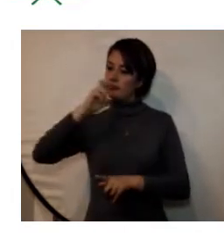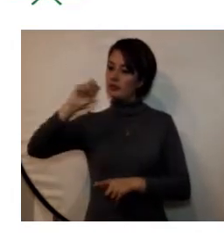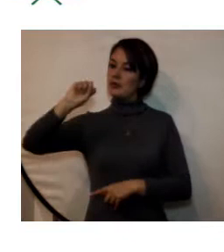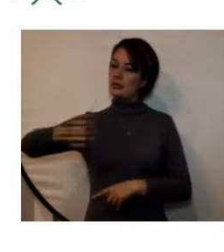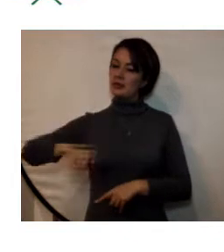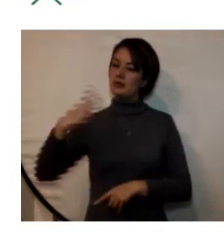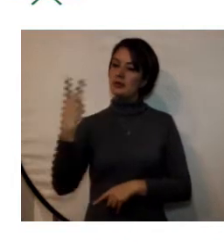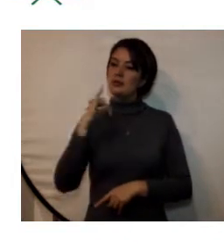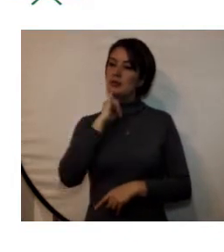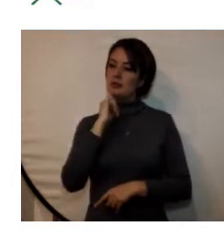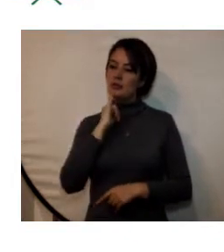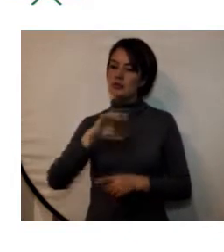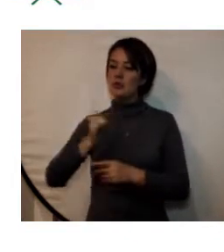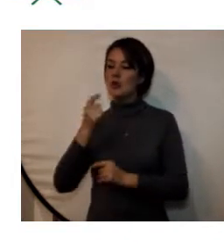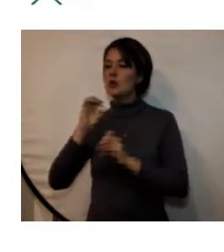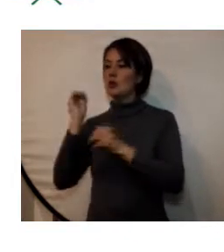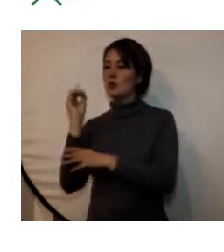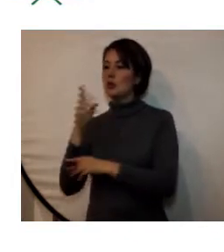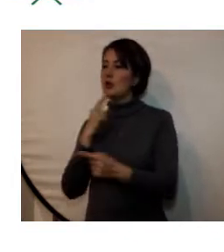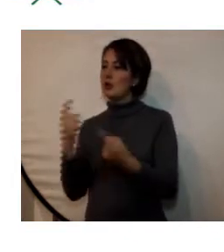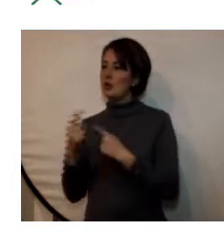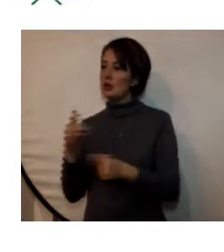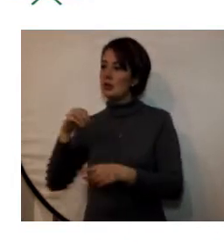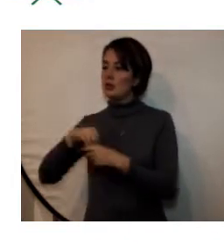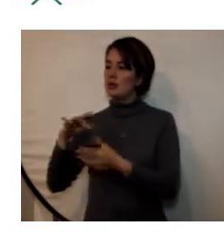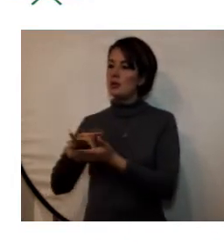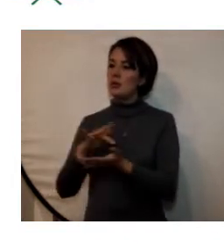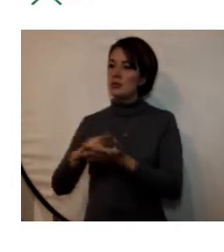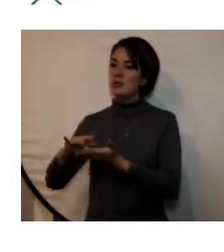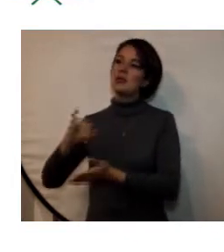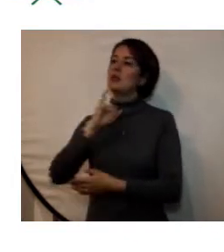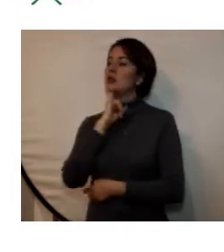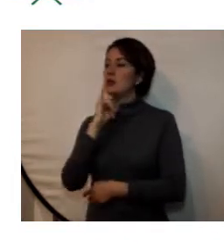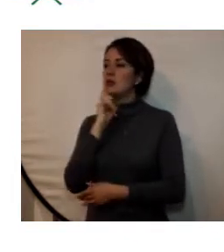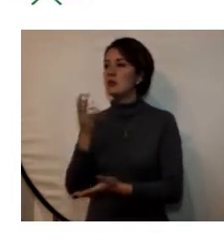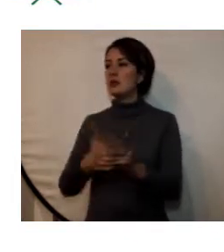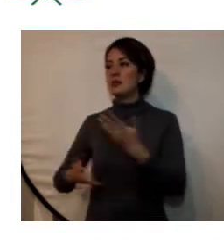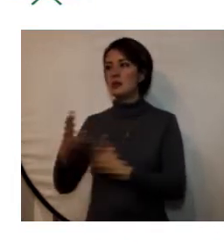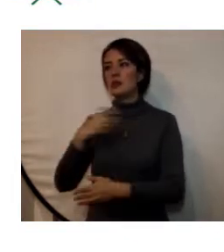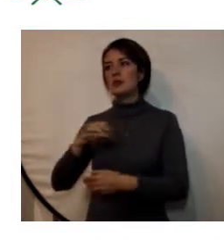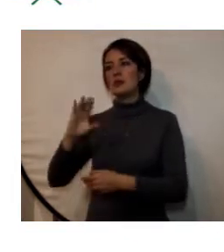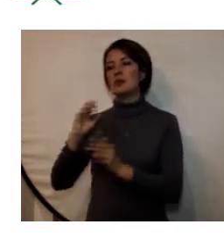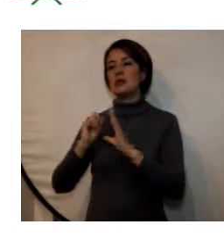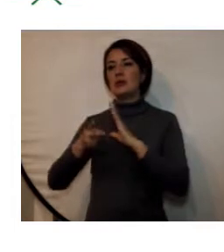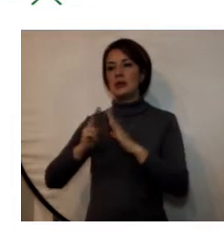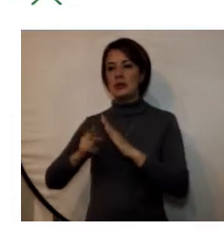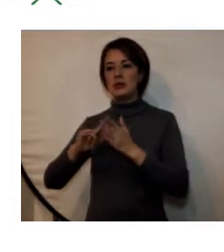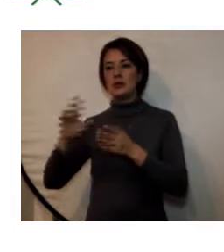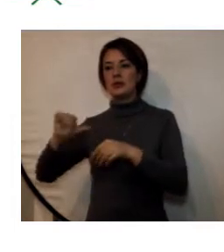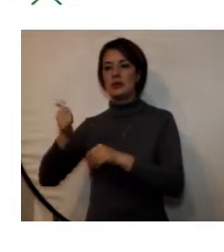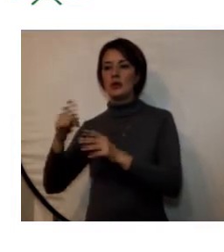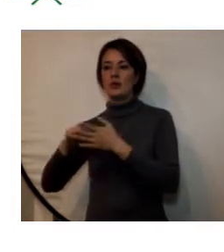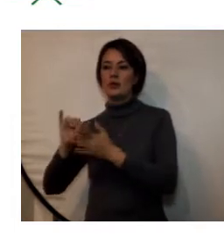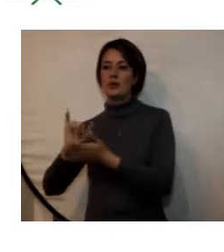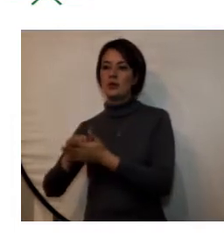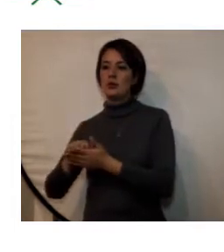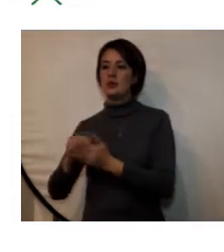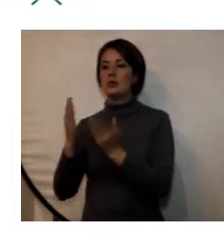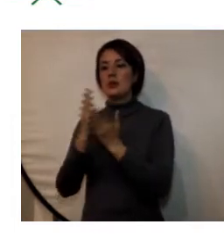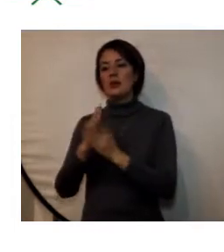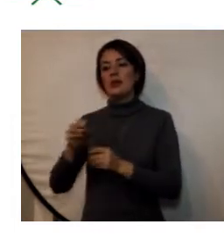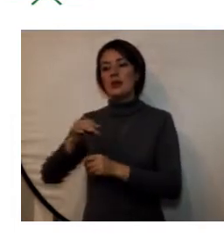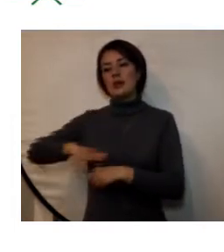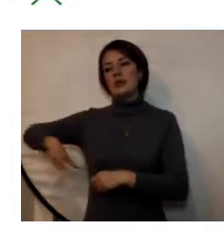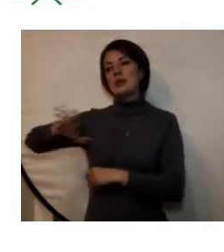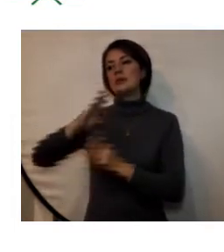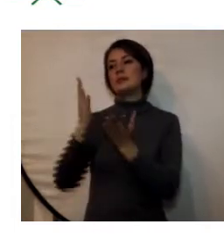cursos de idiomas y el club de conversación desarrollado por asistentes de idiomas en intercambio del programa ICTEX y en coordinación con el departamento de estudios